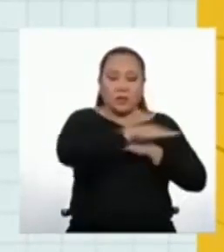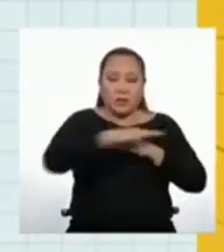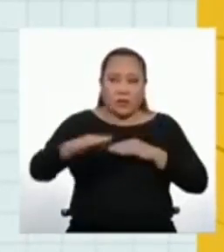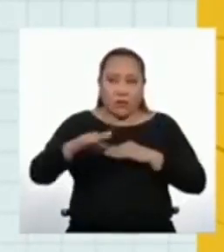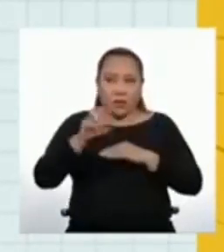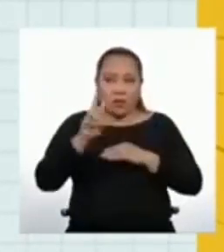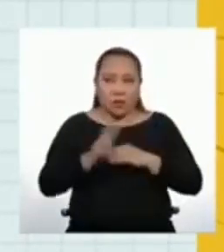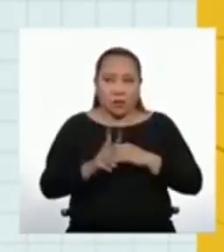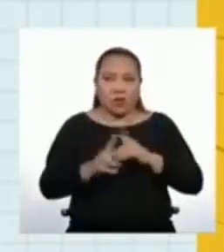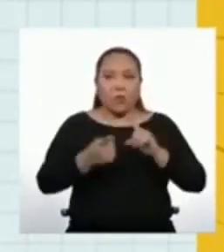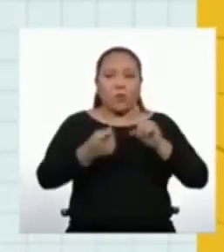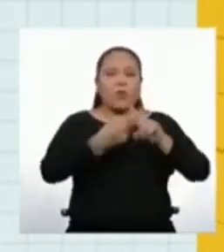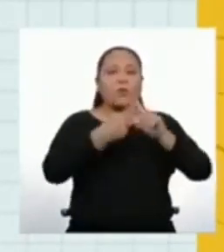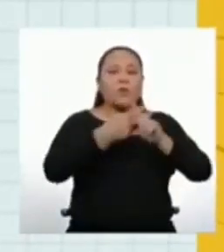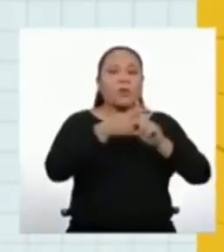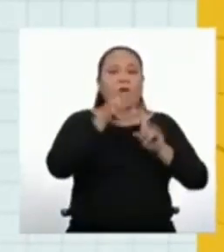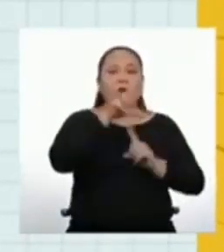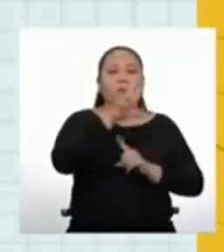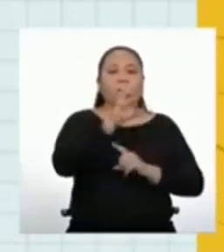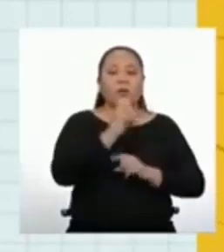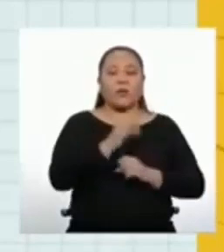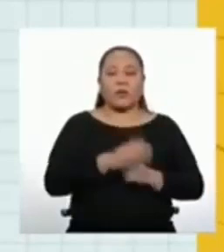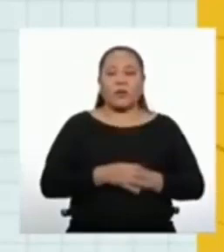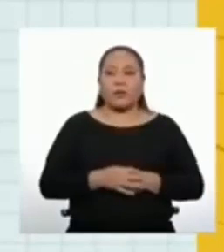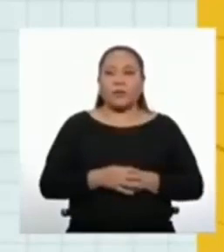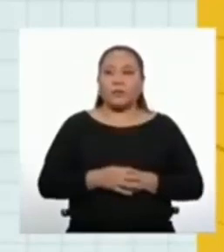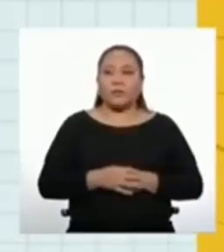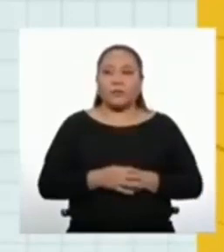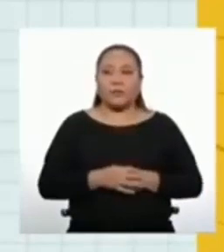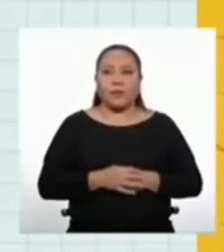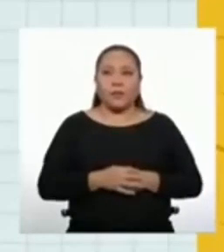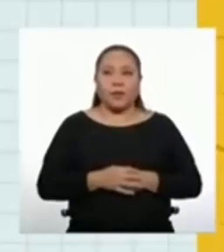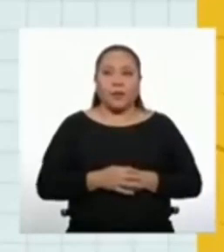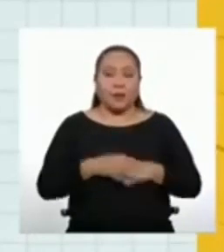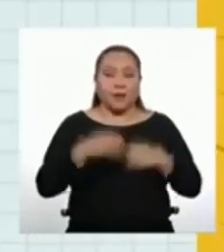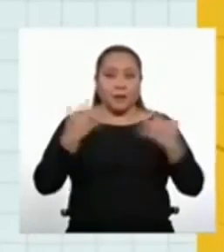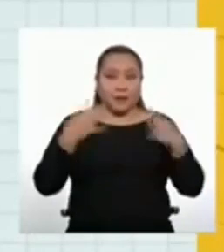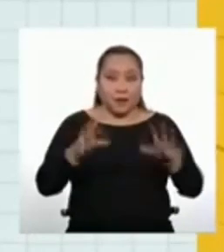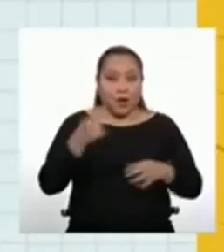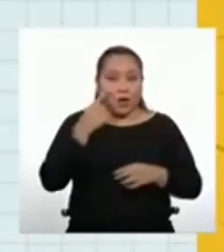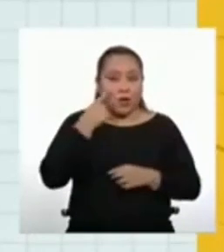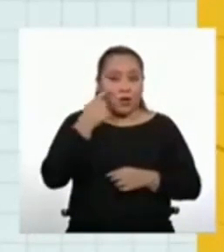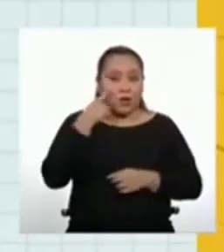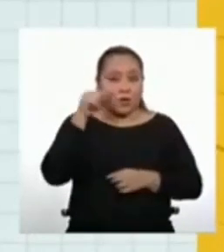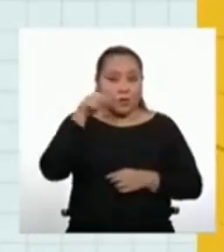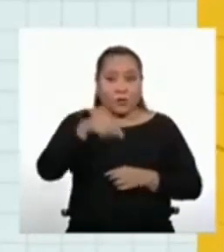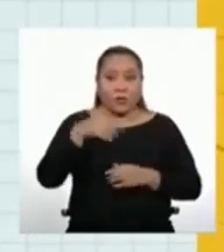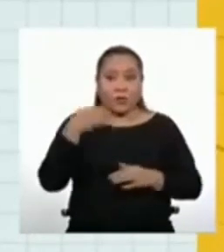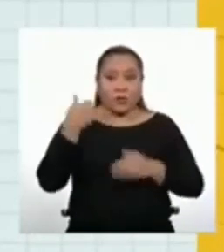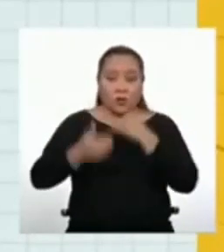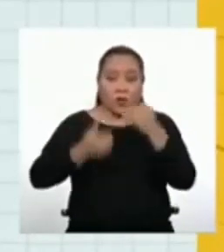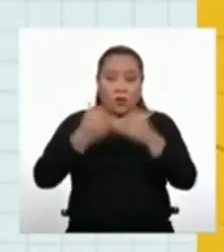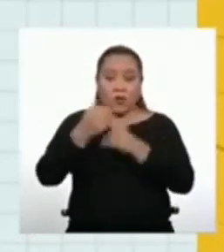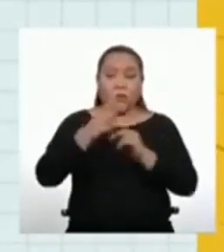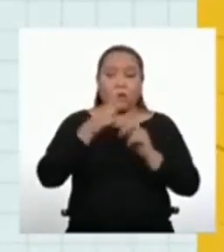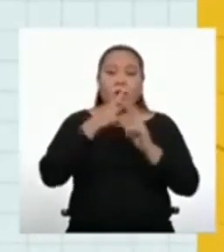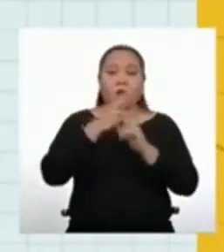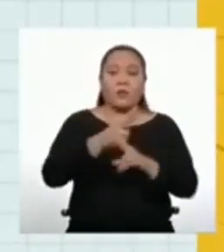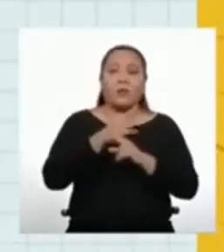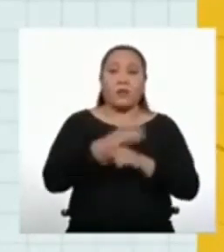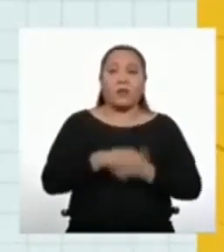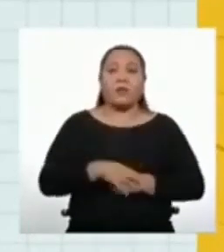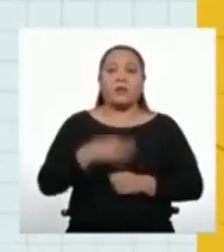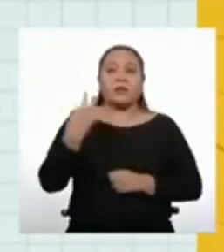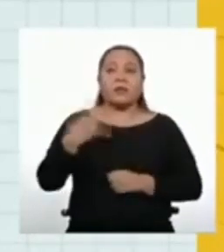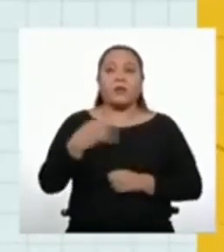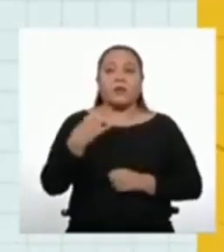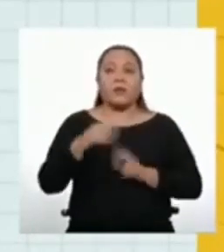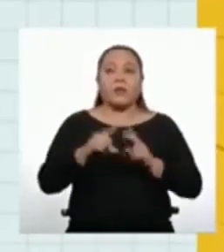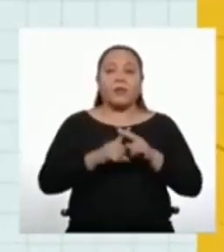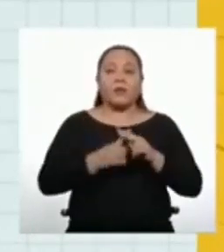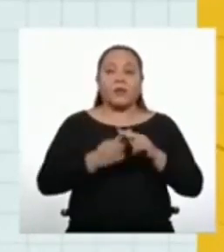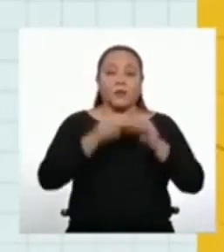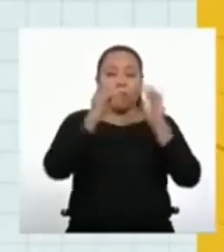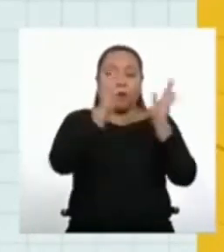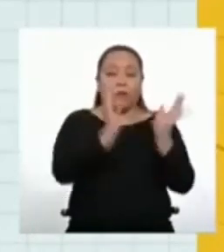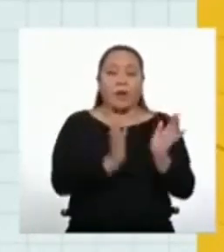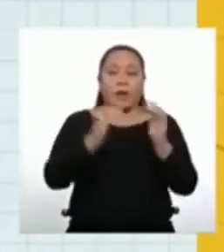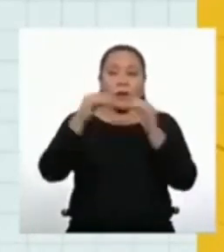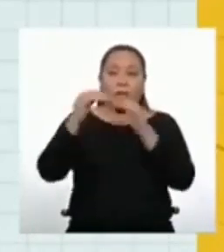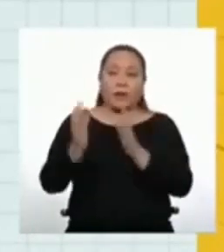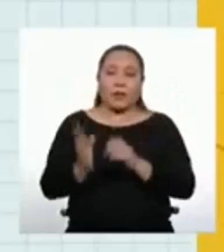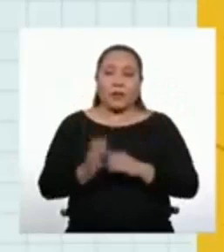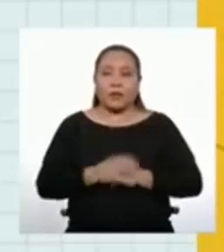cociente multiplicado por 30. Ya conocemos el orden para resolver. Empezamos siempre con los paréntesis.